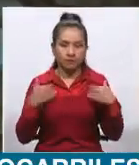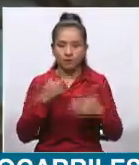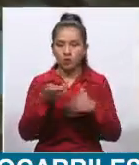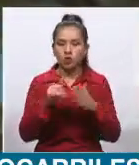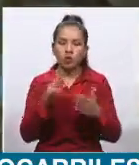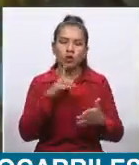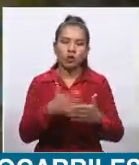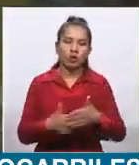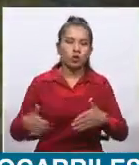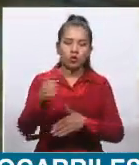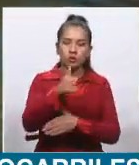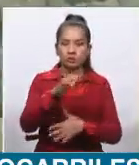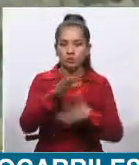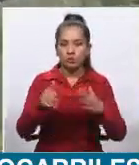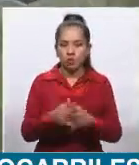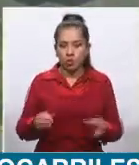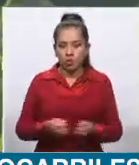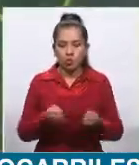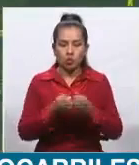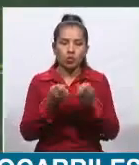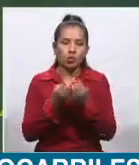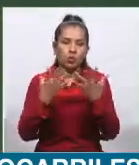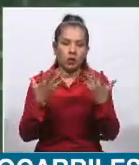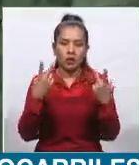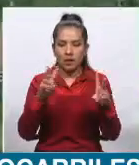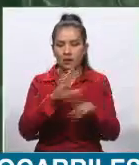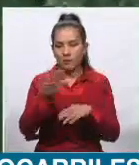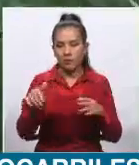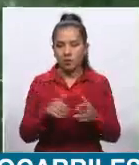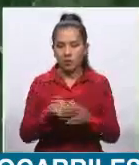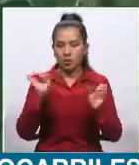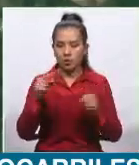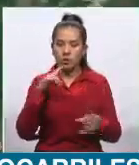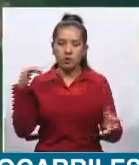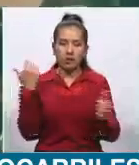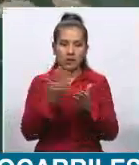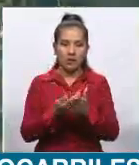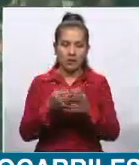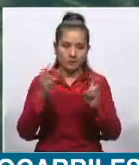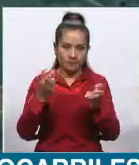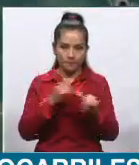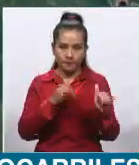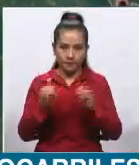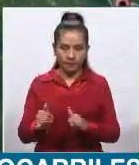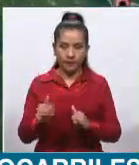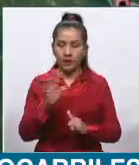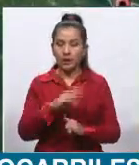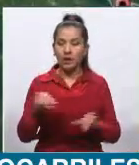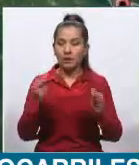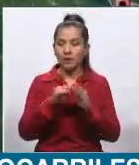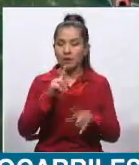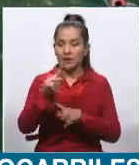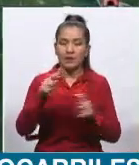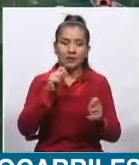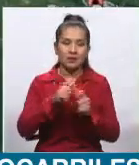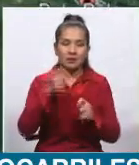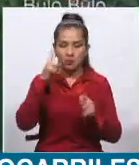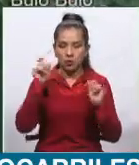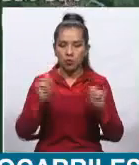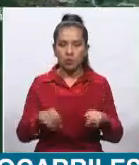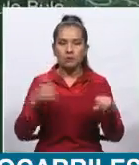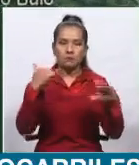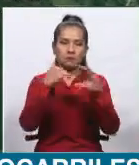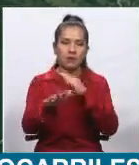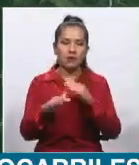cuantiosas distancias para llegar a los puertos, sobre todo el de Santos, para poder exportar